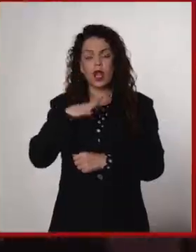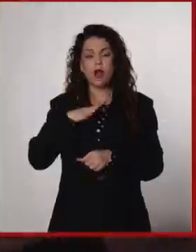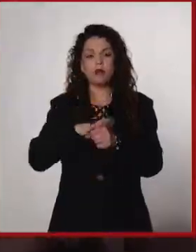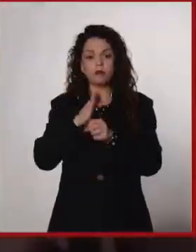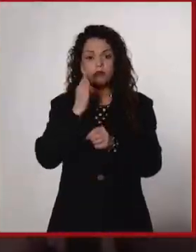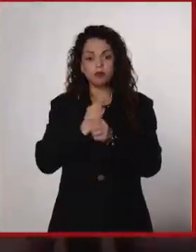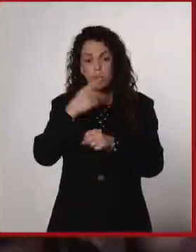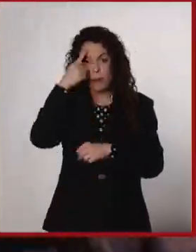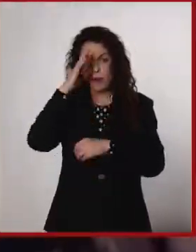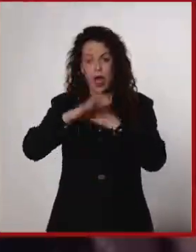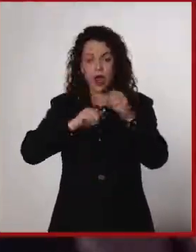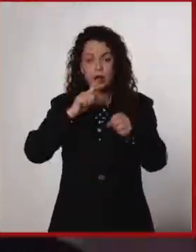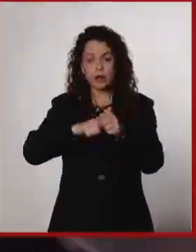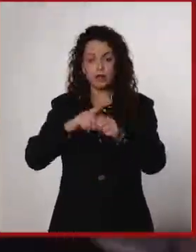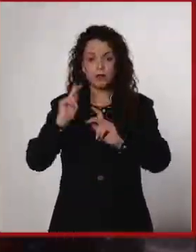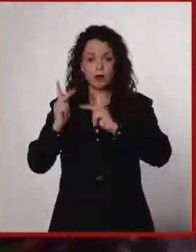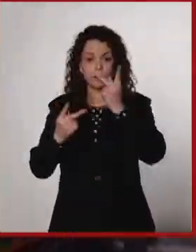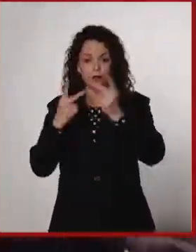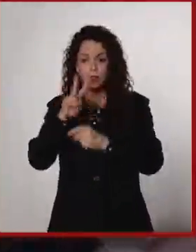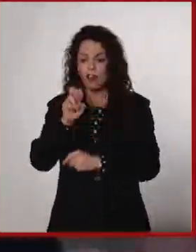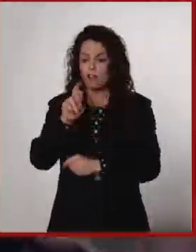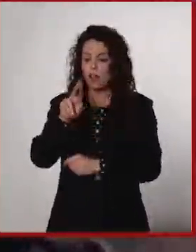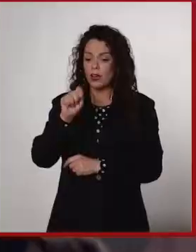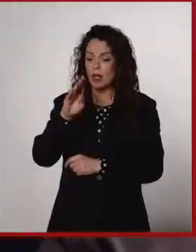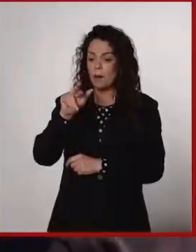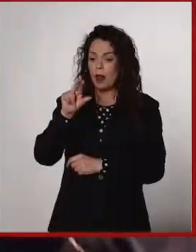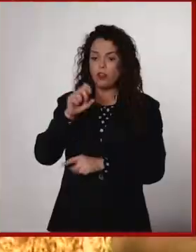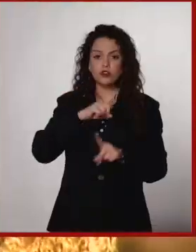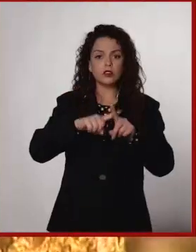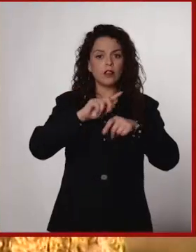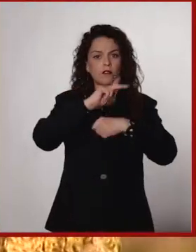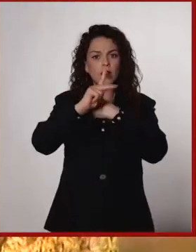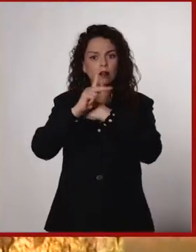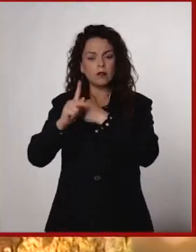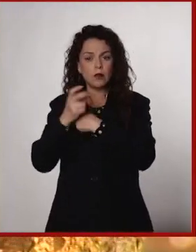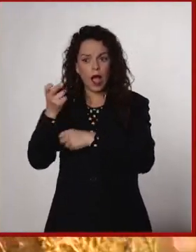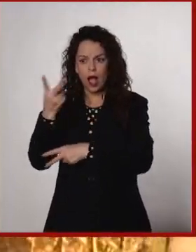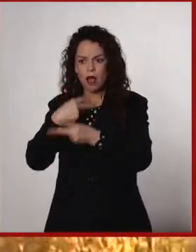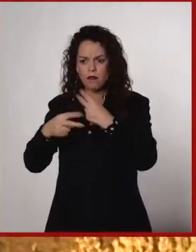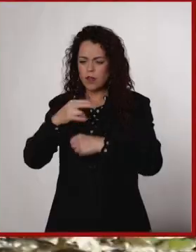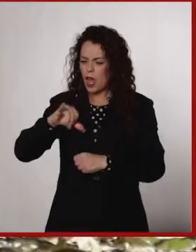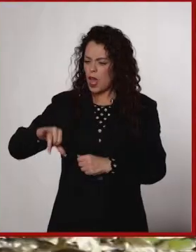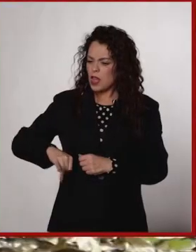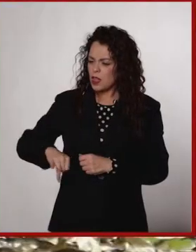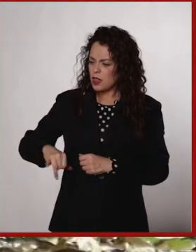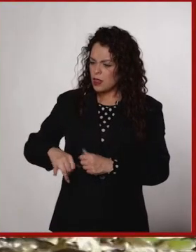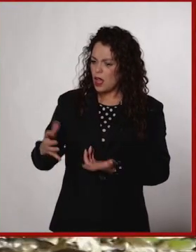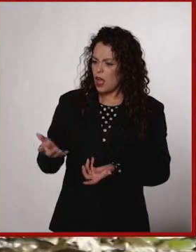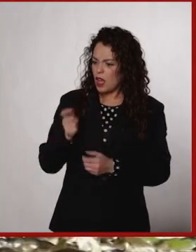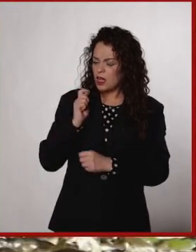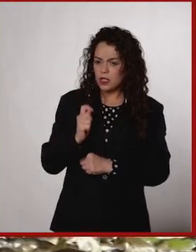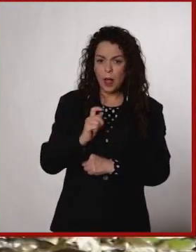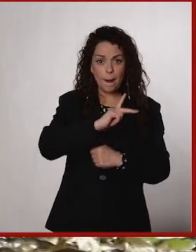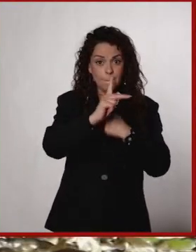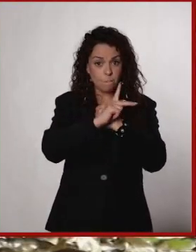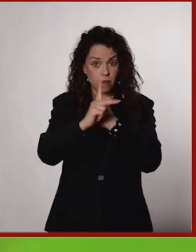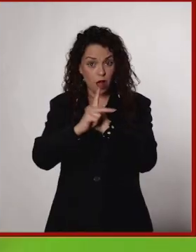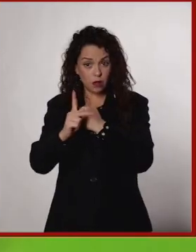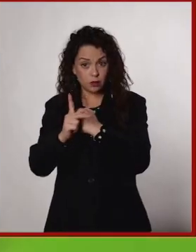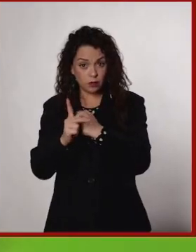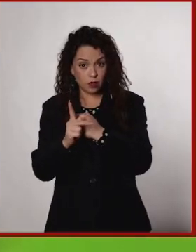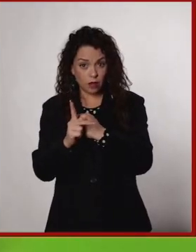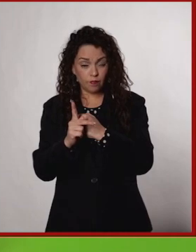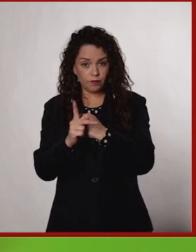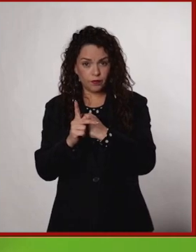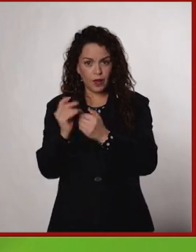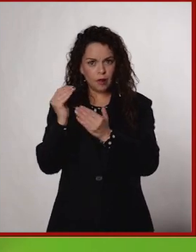biológica disponible sobre las plantas y los animales vertebrados de varios países y emergió un interesante patrón. Un número muy pequeño